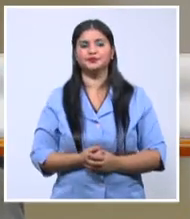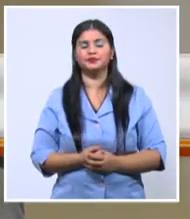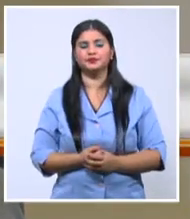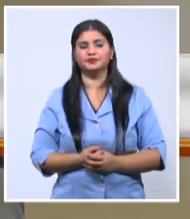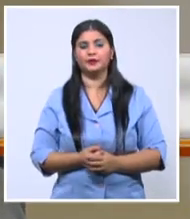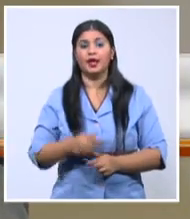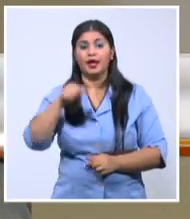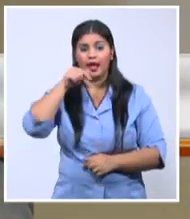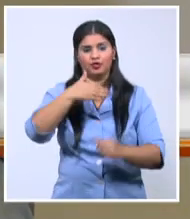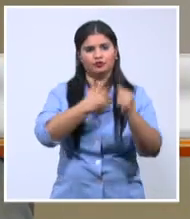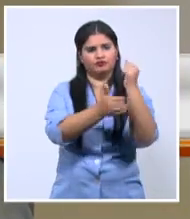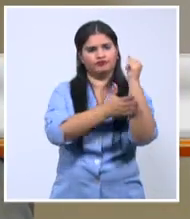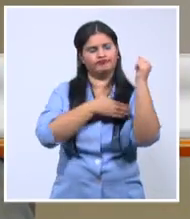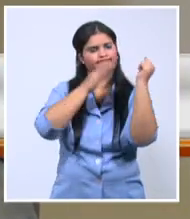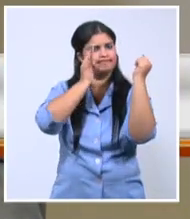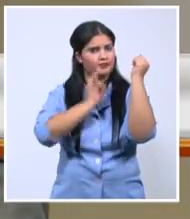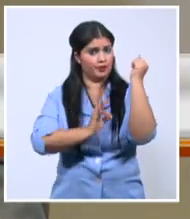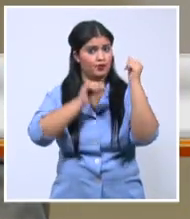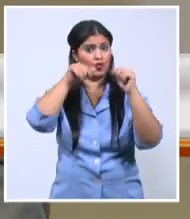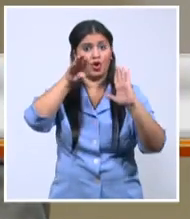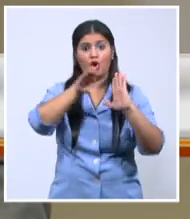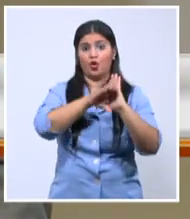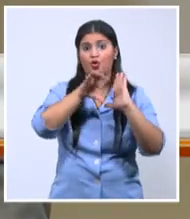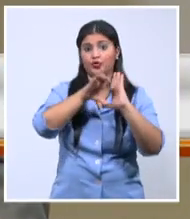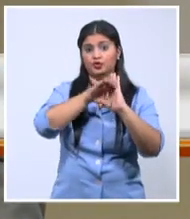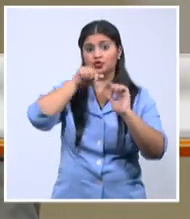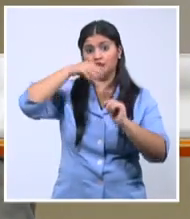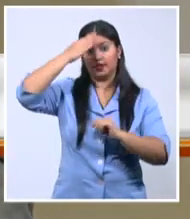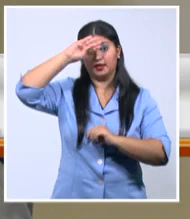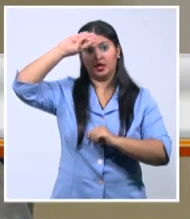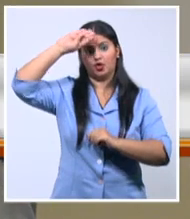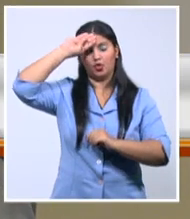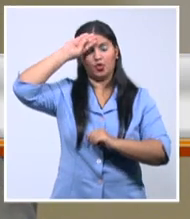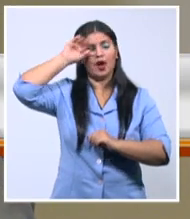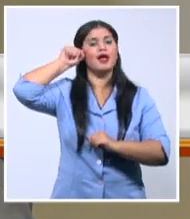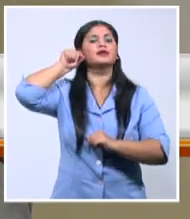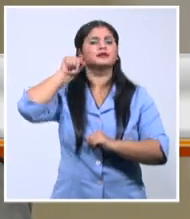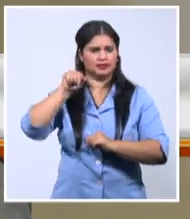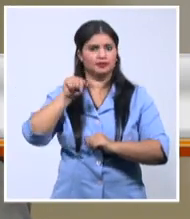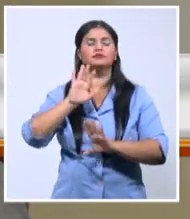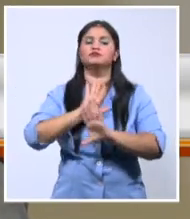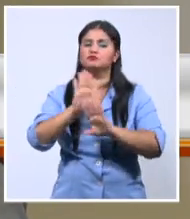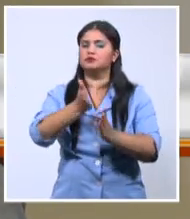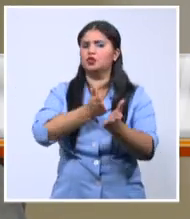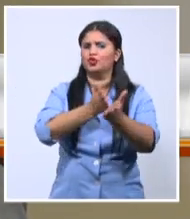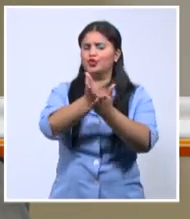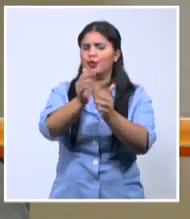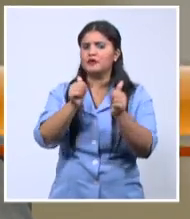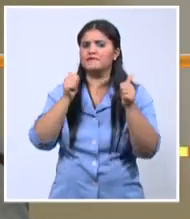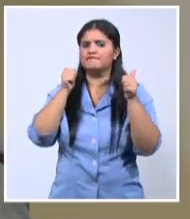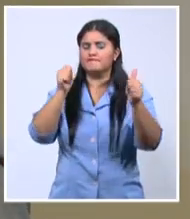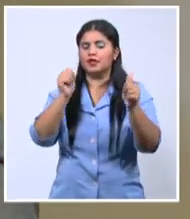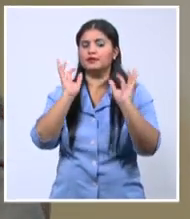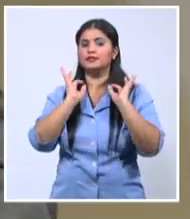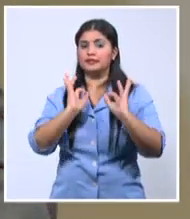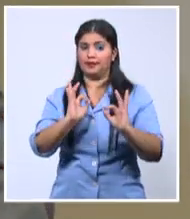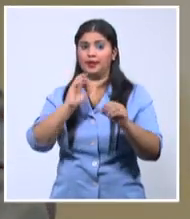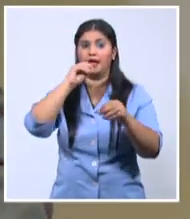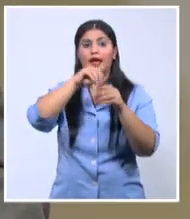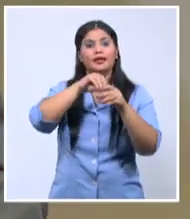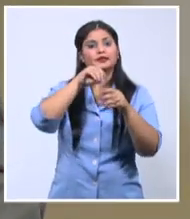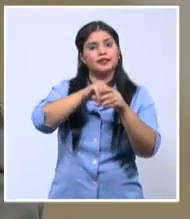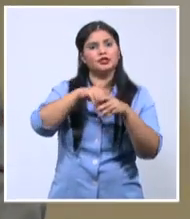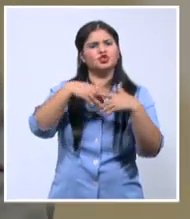la constitución suena y resuena permanentemente en cada uno de los